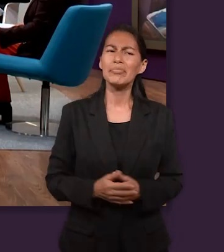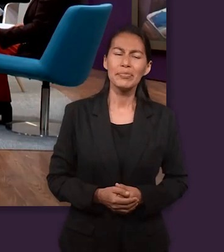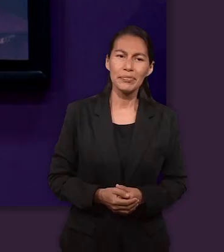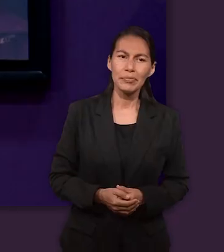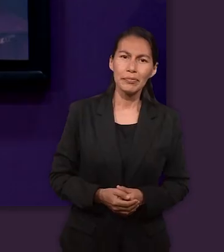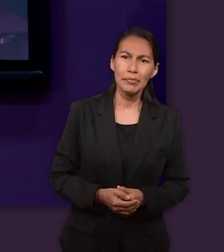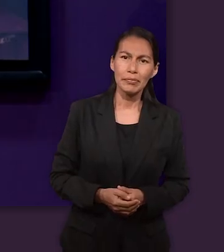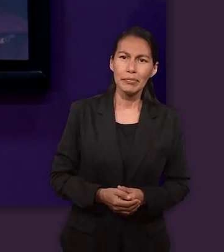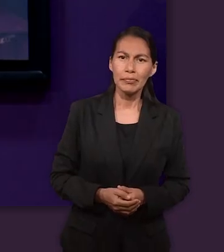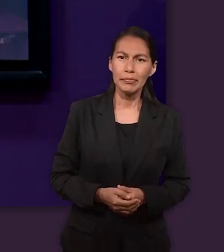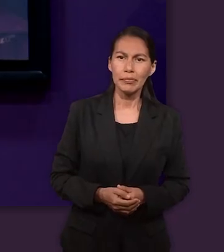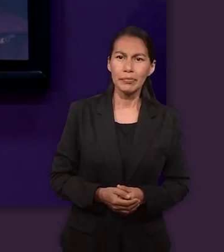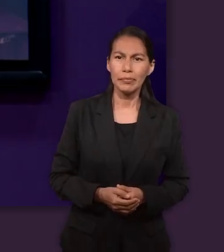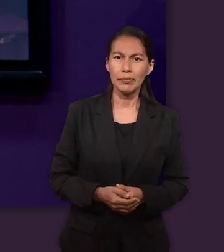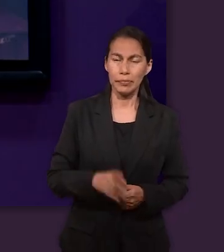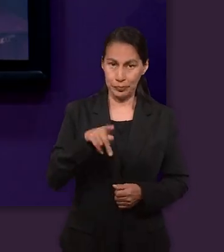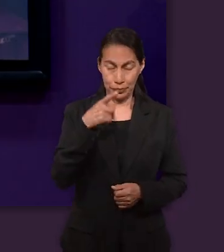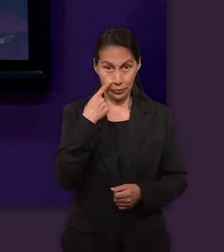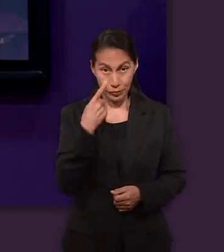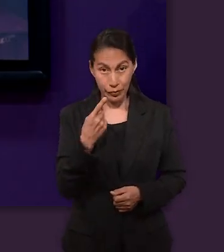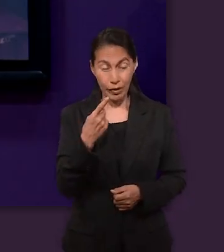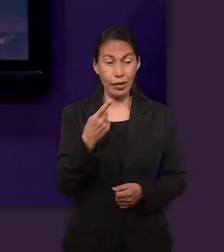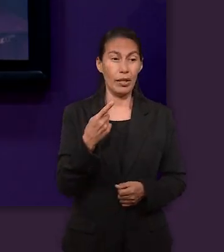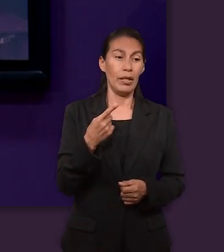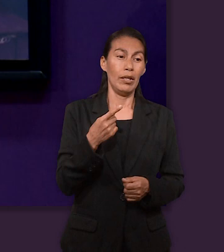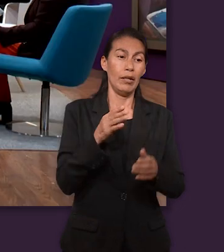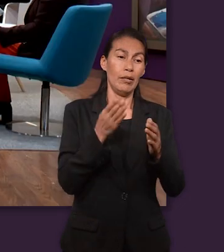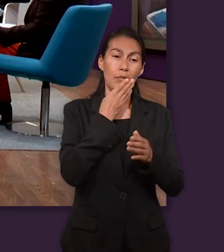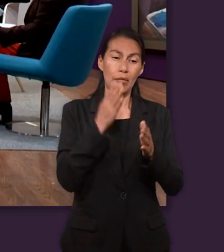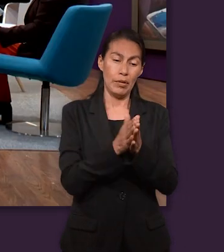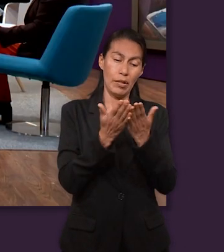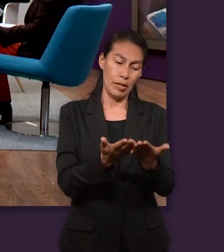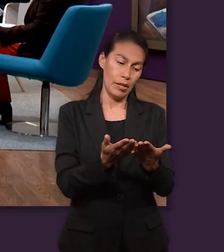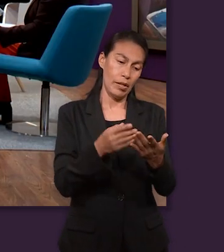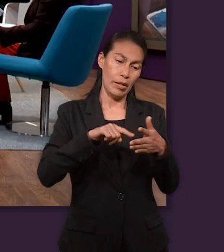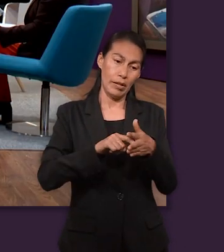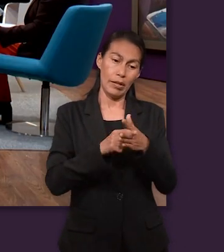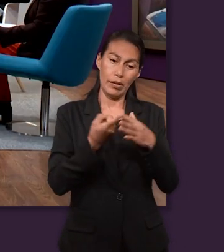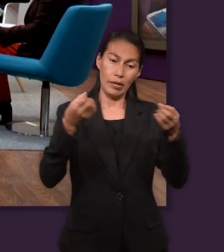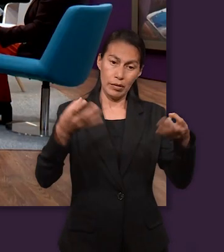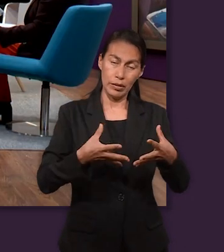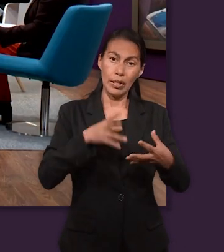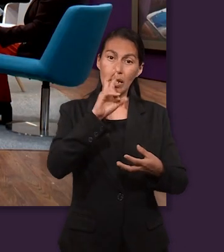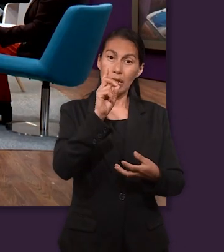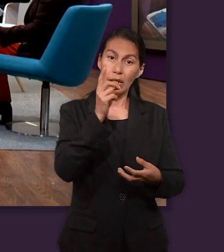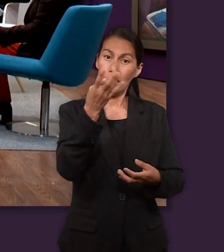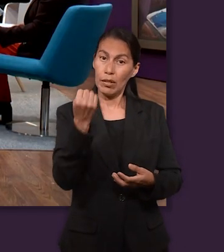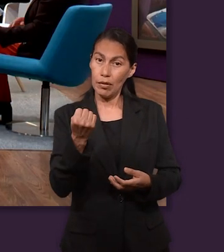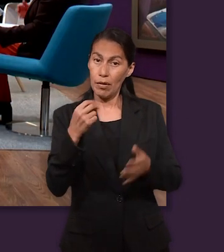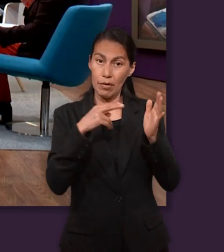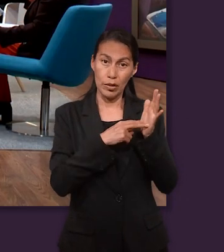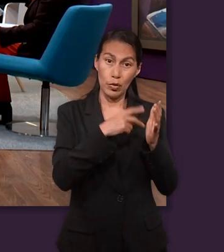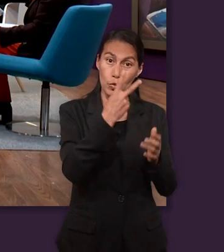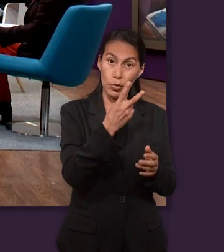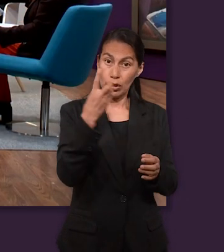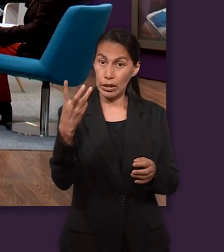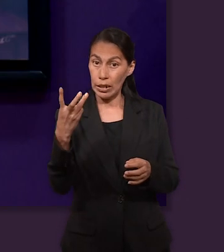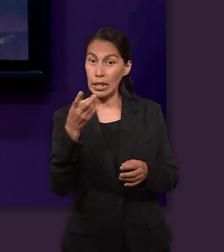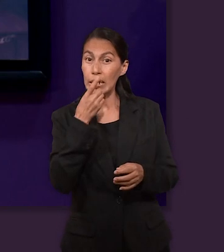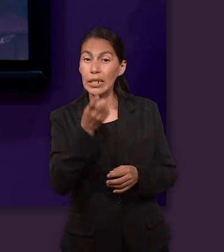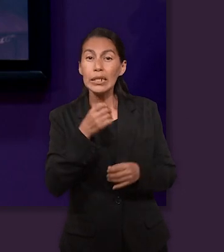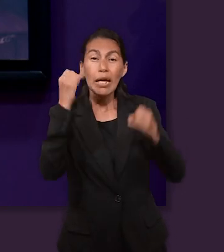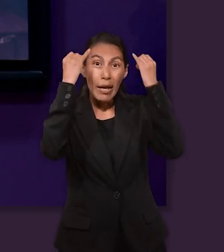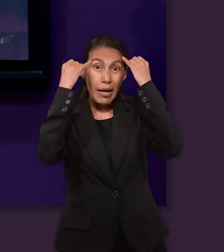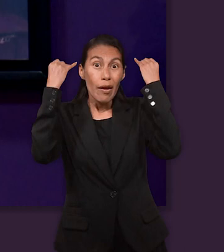no le faltaba nada. Pero es interesante como el libro de Génesis, capítulo 39, versículos